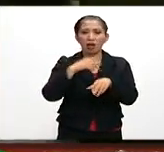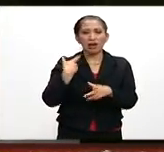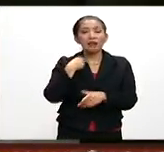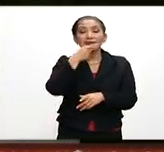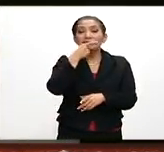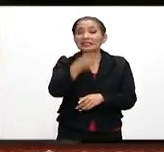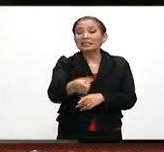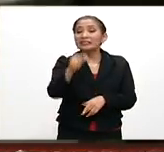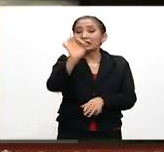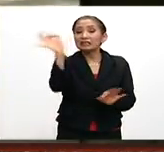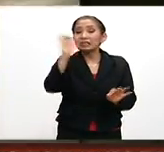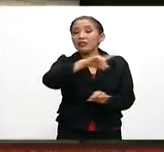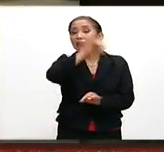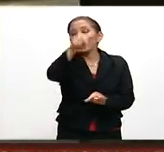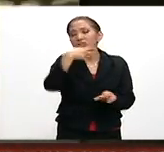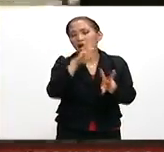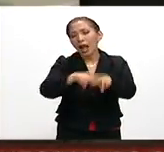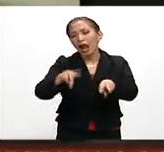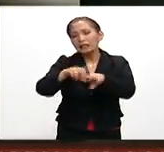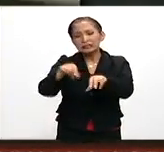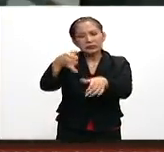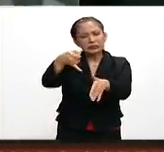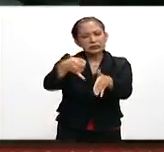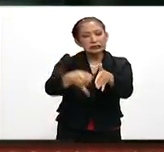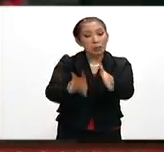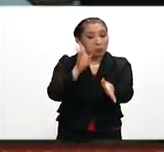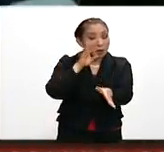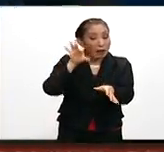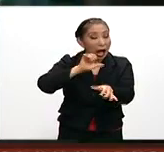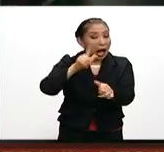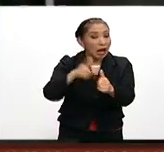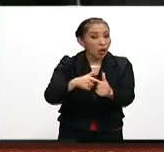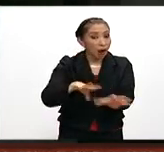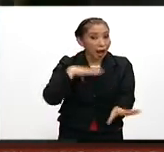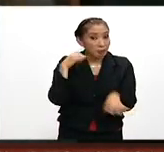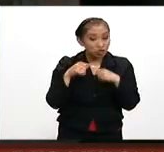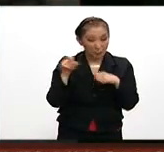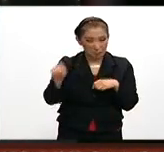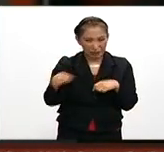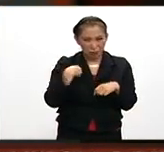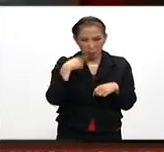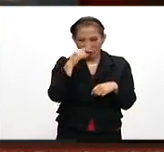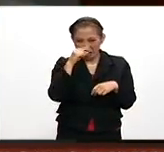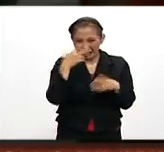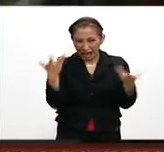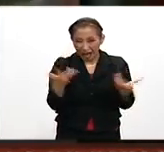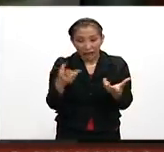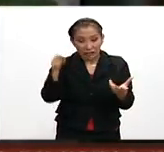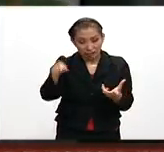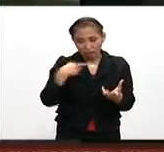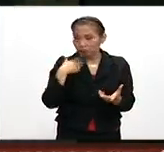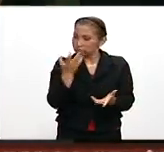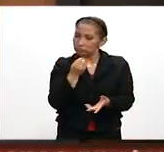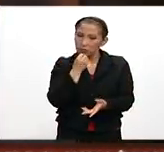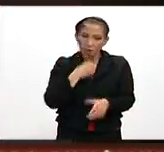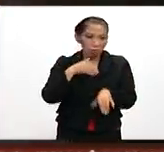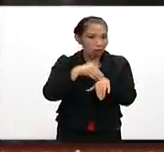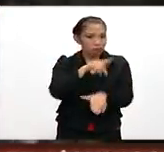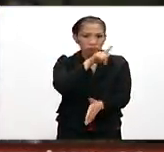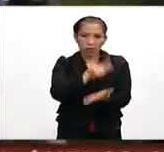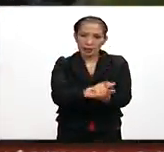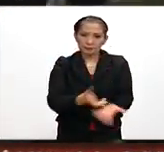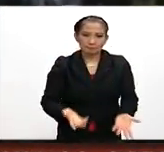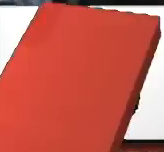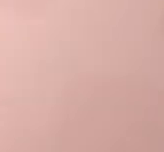embargo, dijo, si después de un análisis detallado se comprueba alguna arbitrariedad por parte de los elementos federales, se actuará conforme a